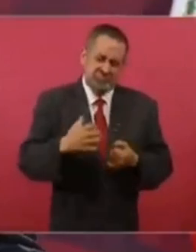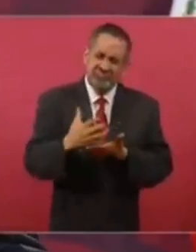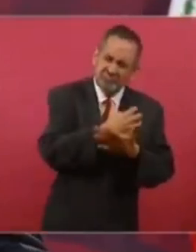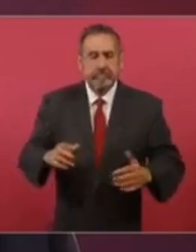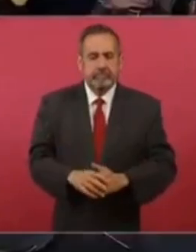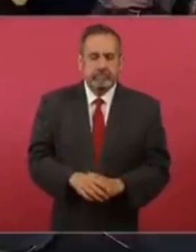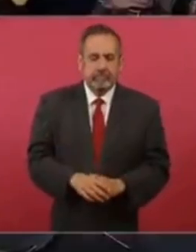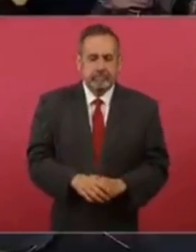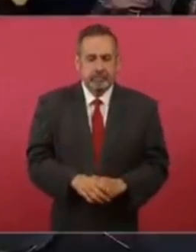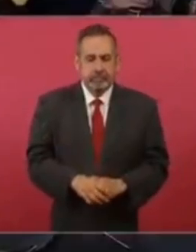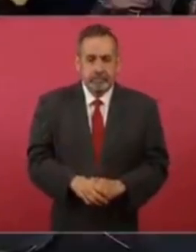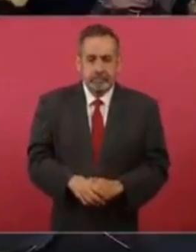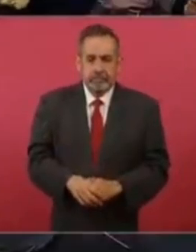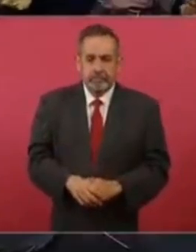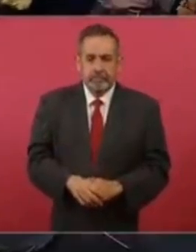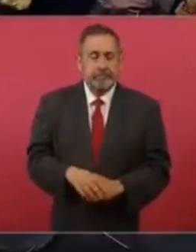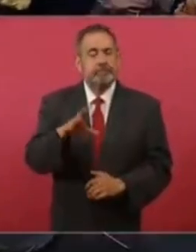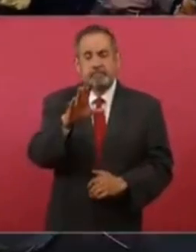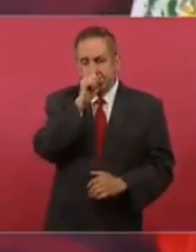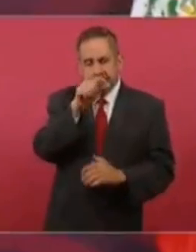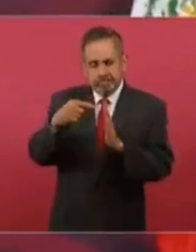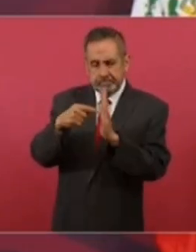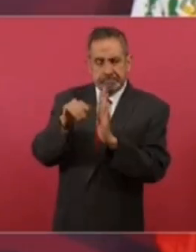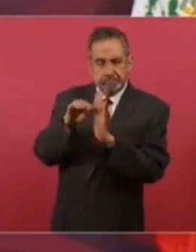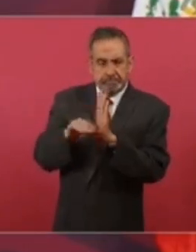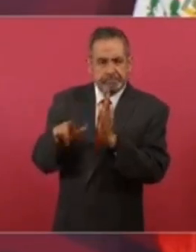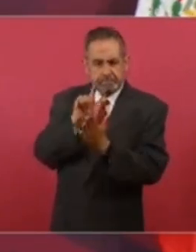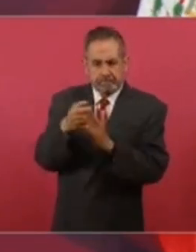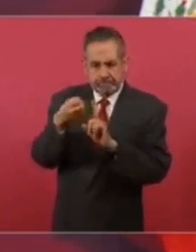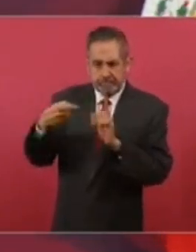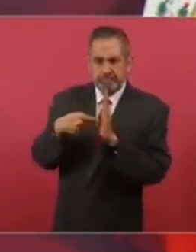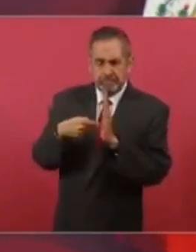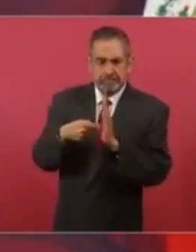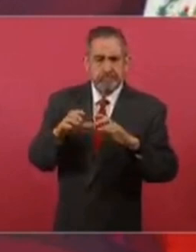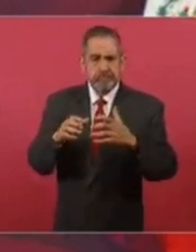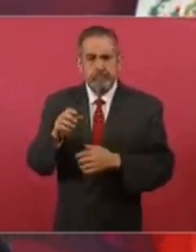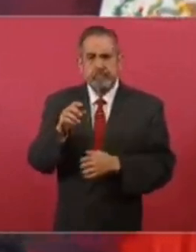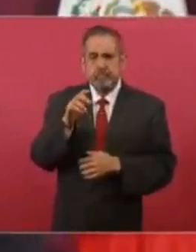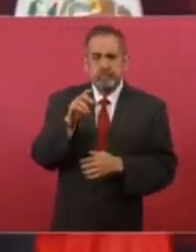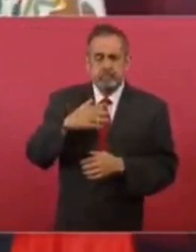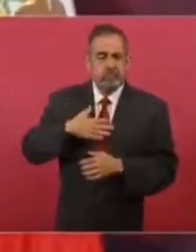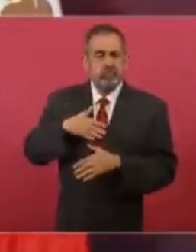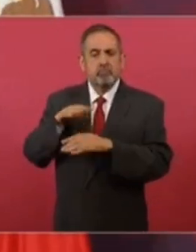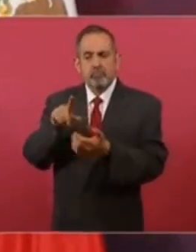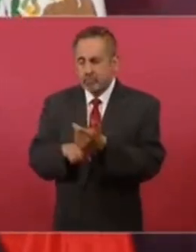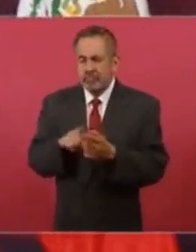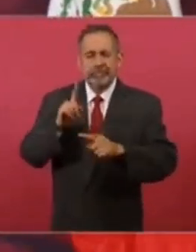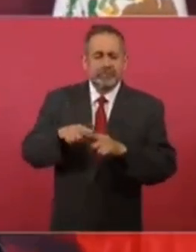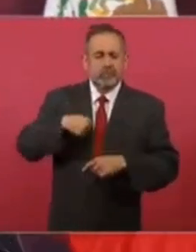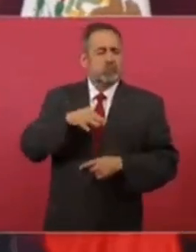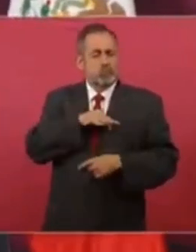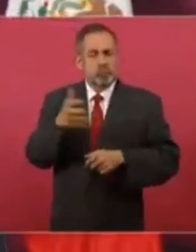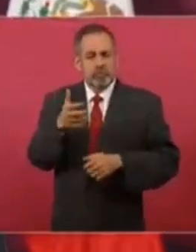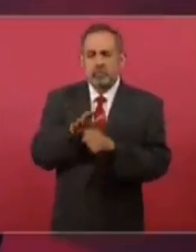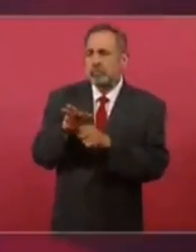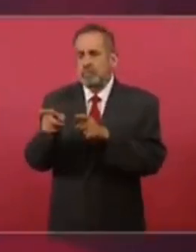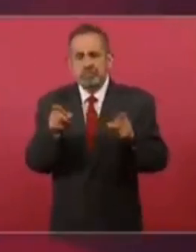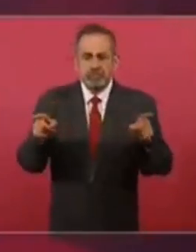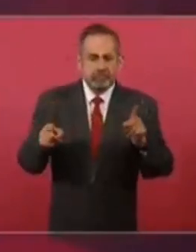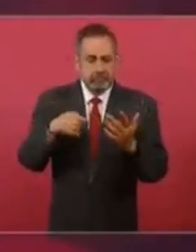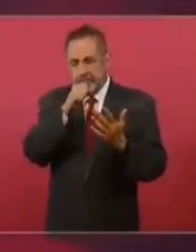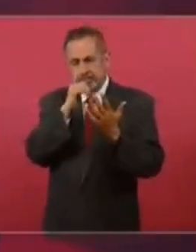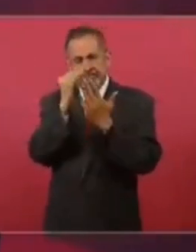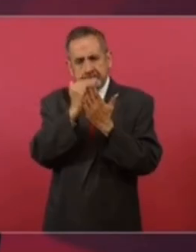sueldos elevadísimos. Hay un ordenamiento del Poder Ejecutivo sobre las facultades de